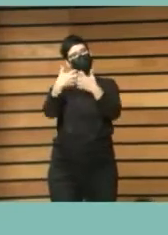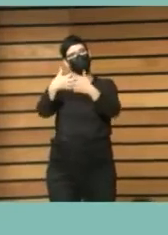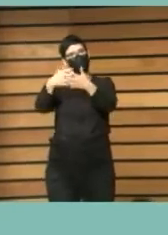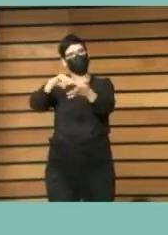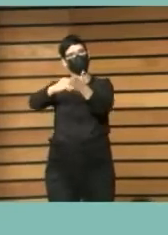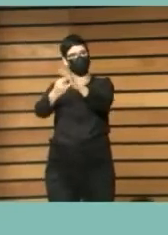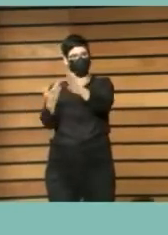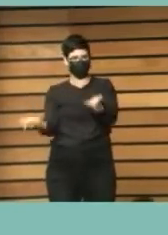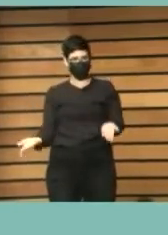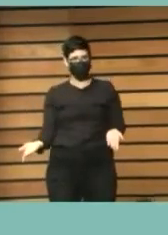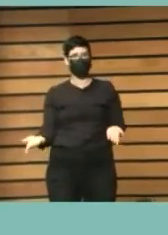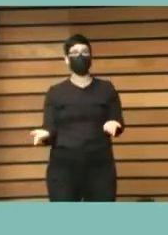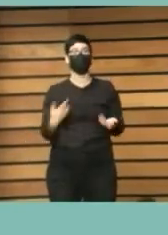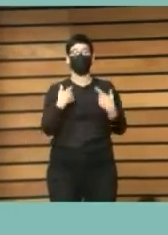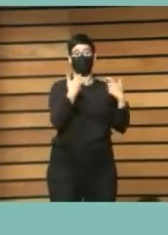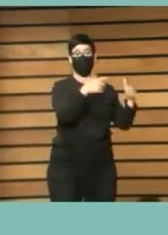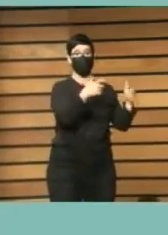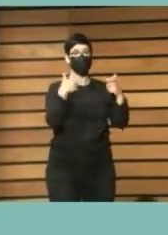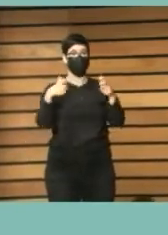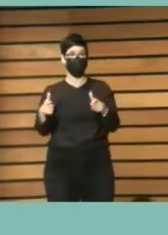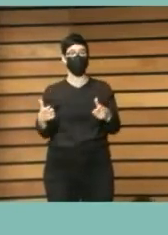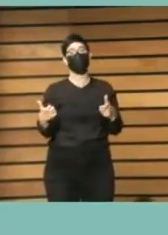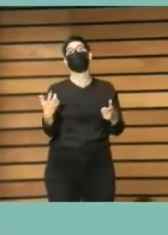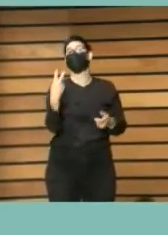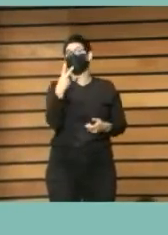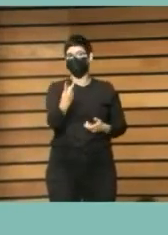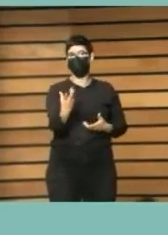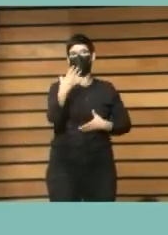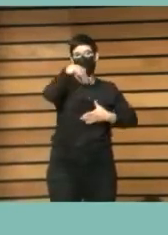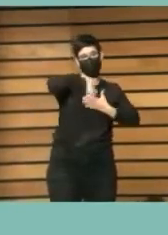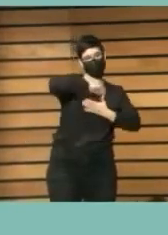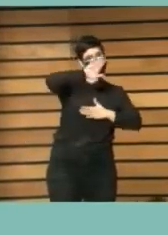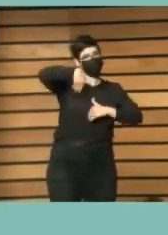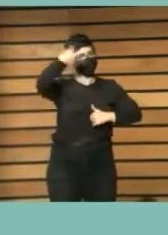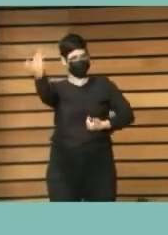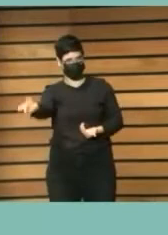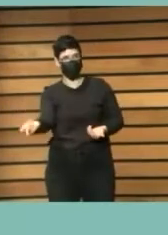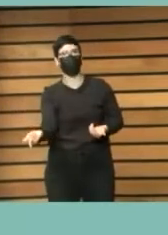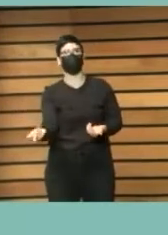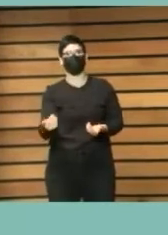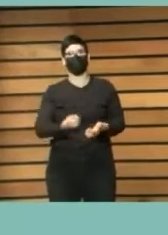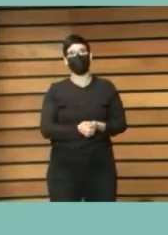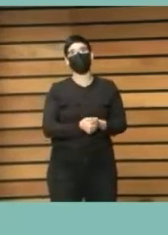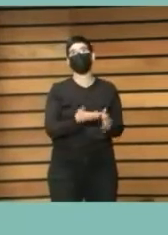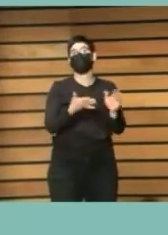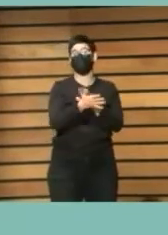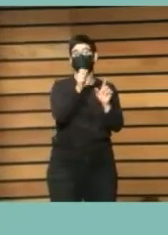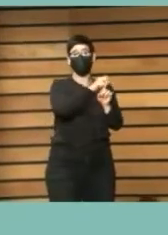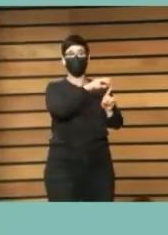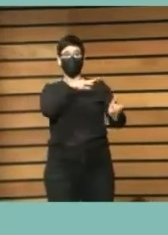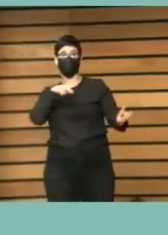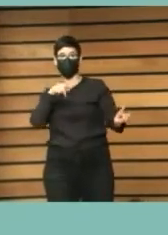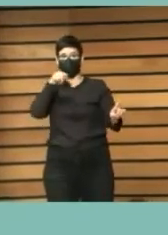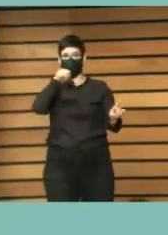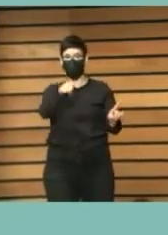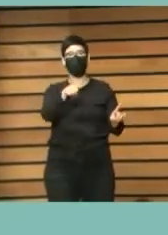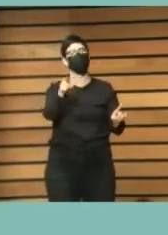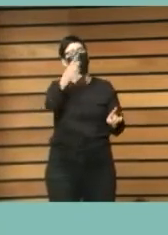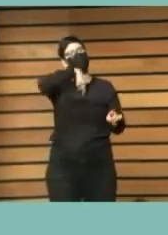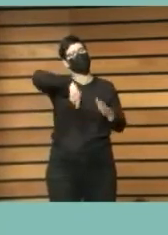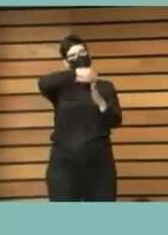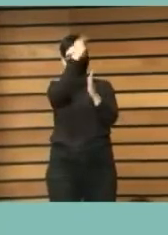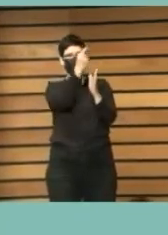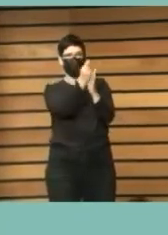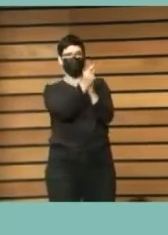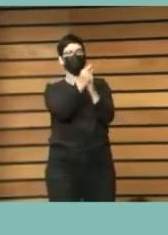y además en los dos ámbitos el interno y el externo y es en esta perspectiva que diseñamos el proceso de trabajo con